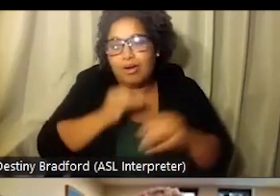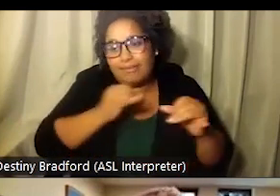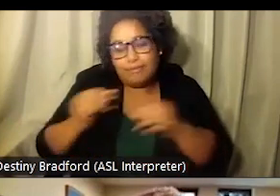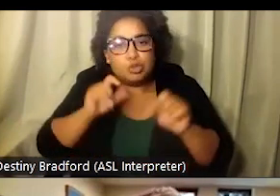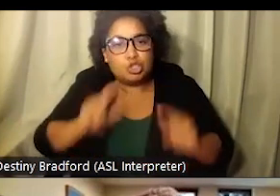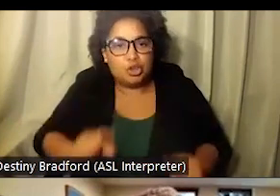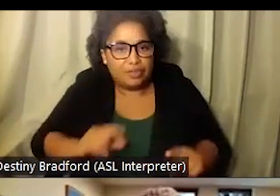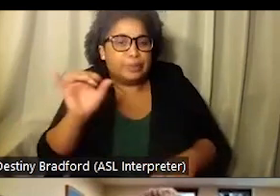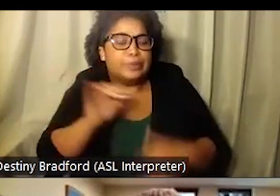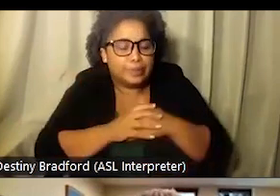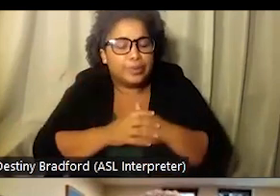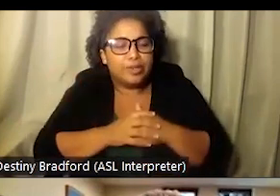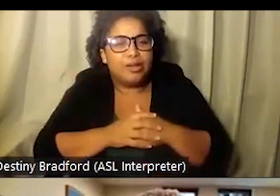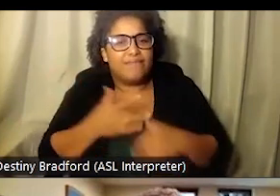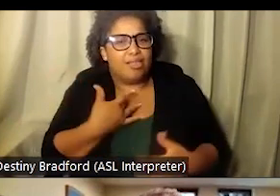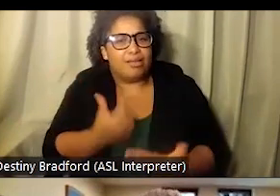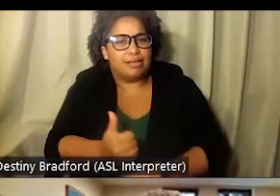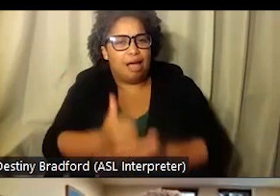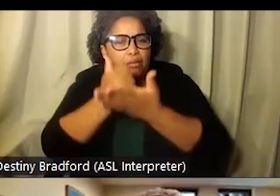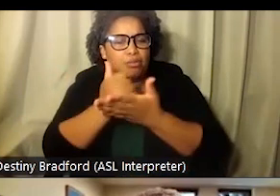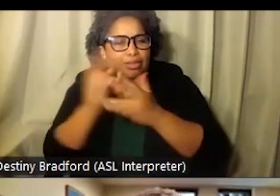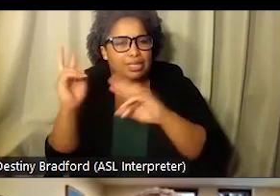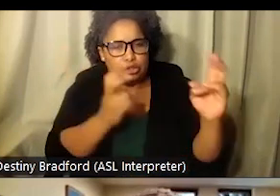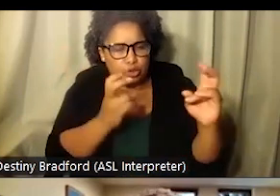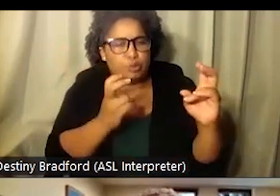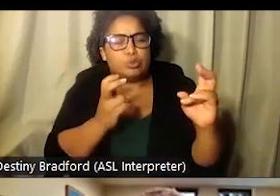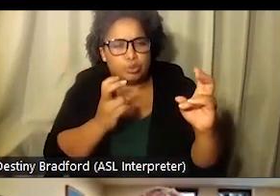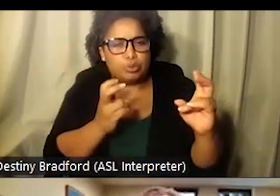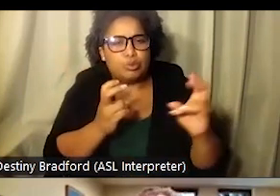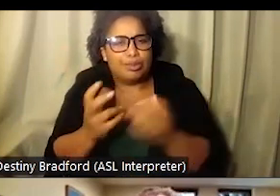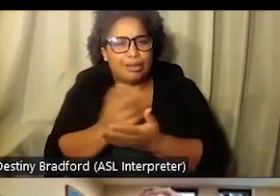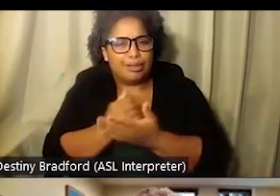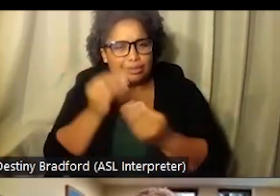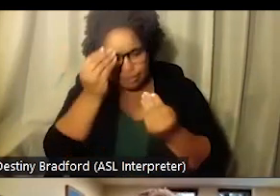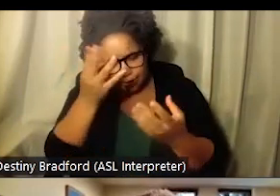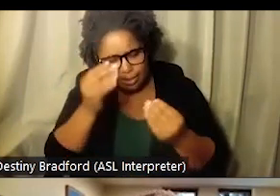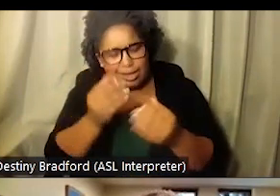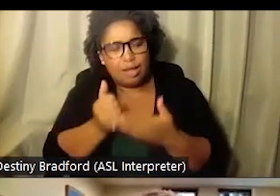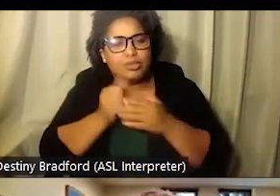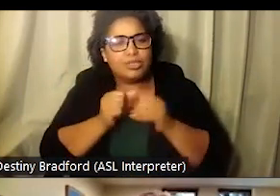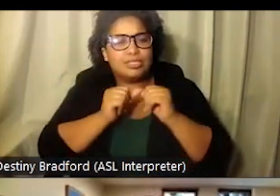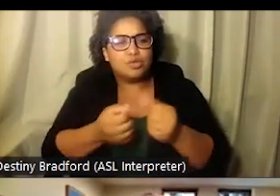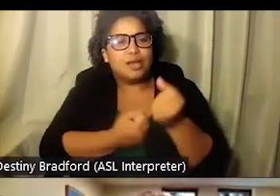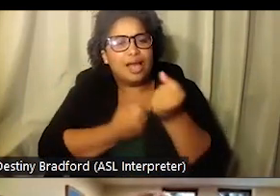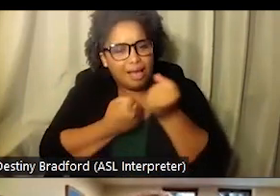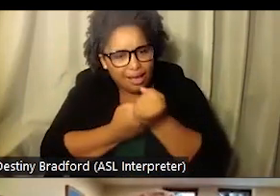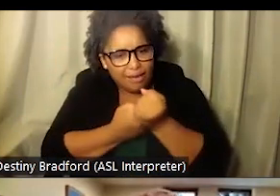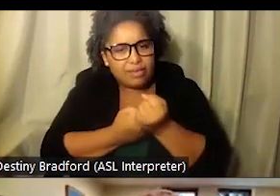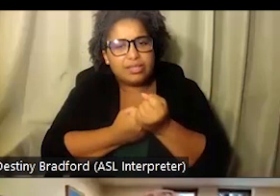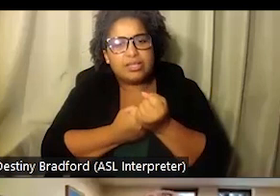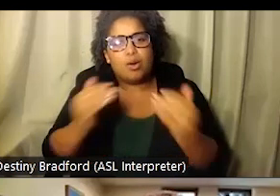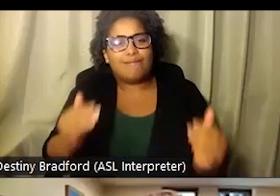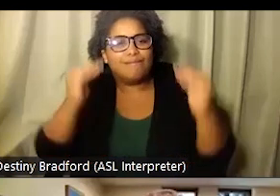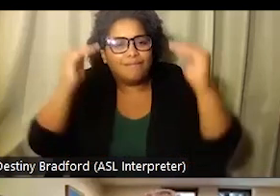información, datos de grupo y de individuos también. Y está ayudando bastantísimo en estos asuntos, ¿verdad? Lo